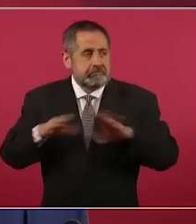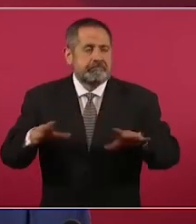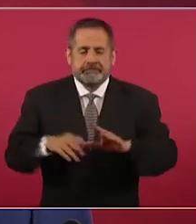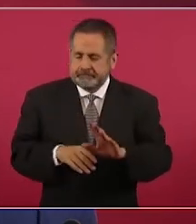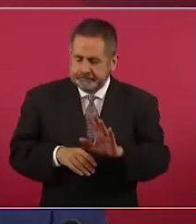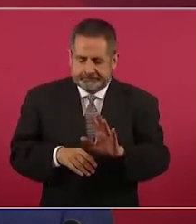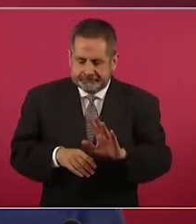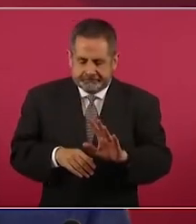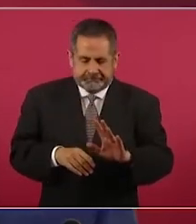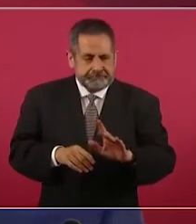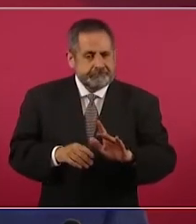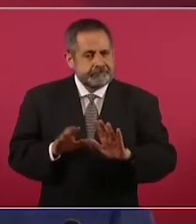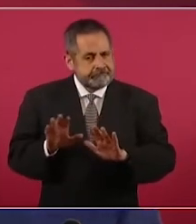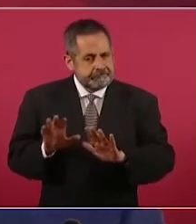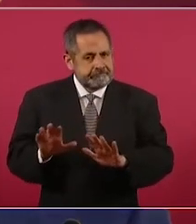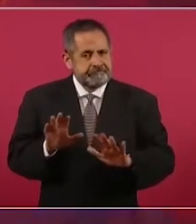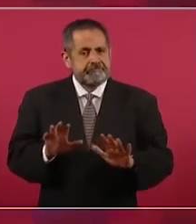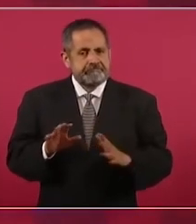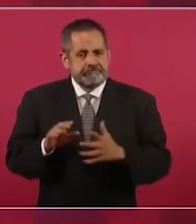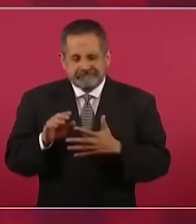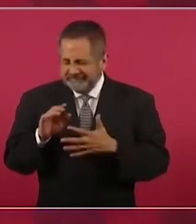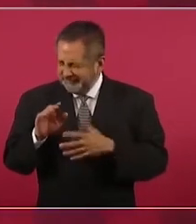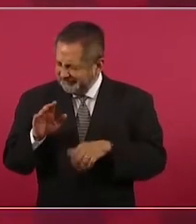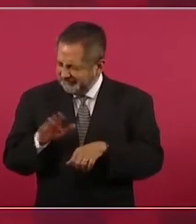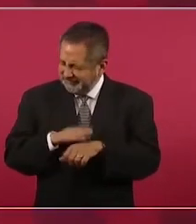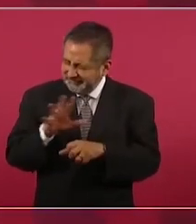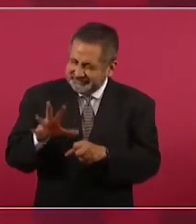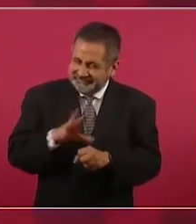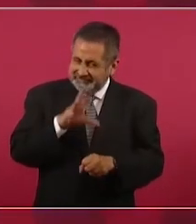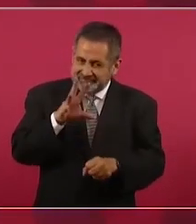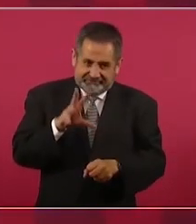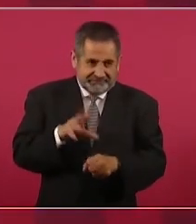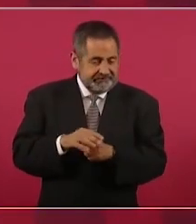queremos tener todos